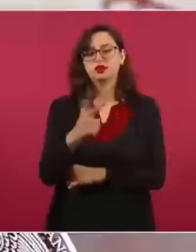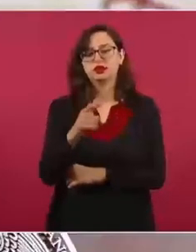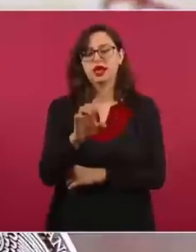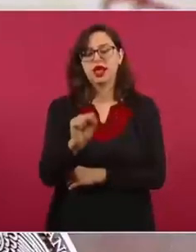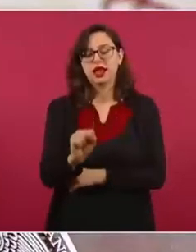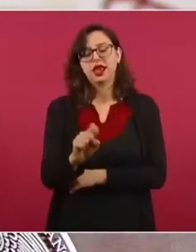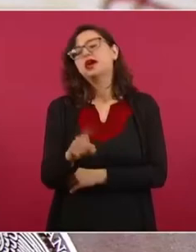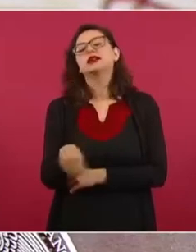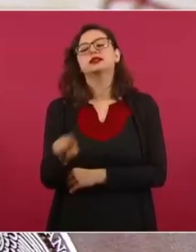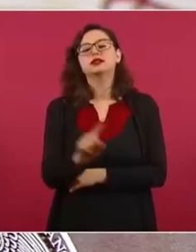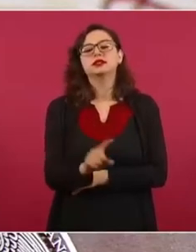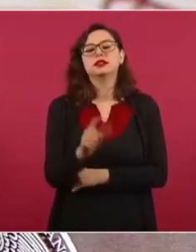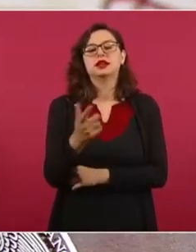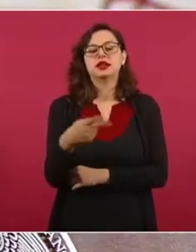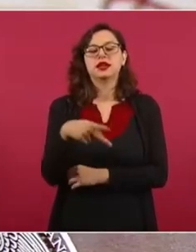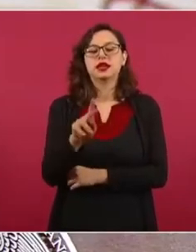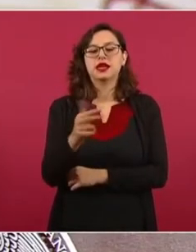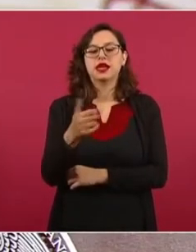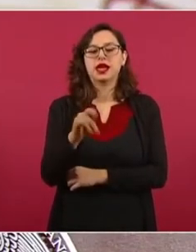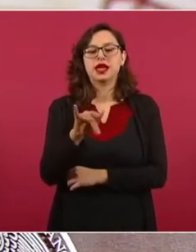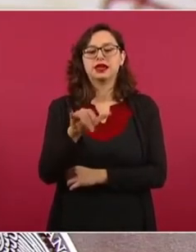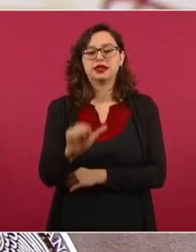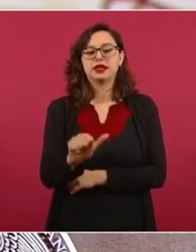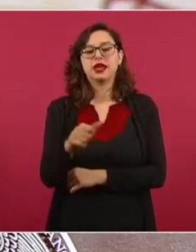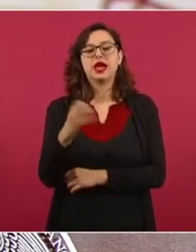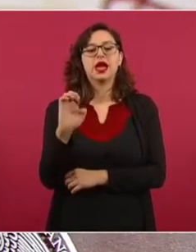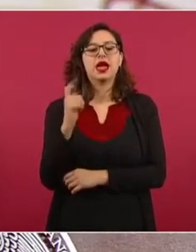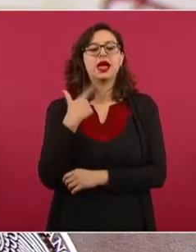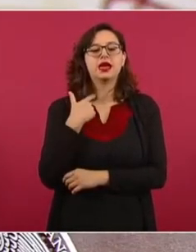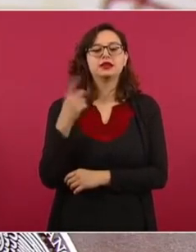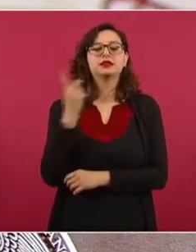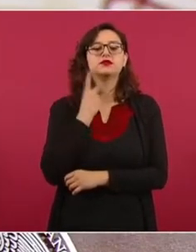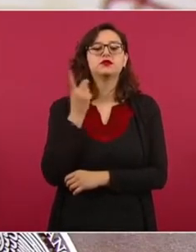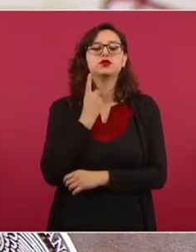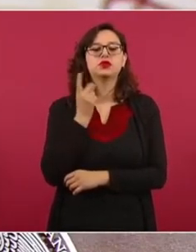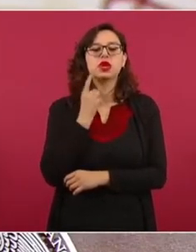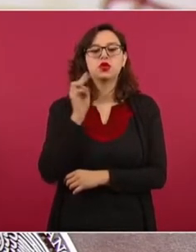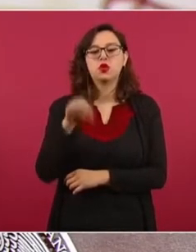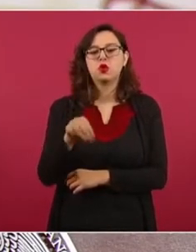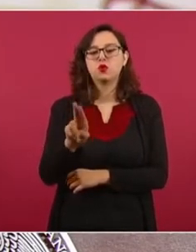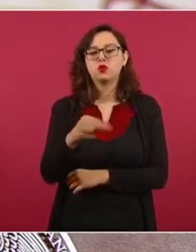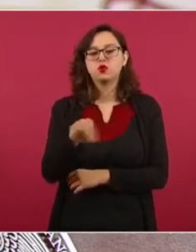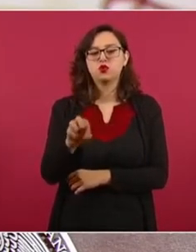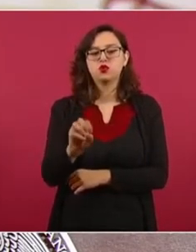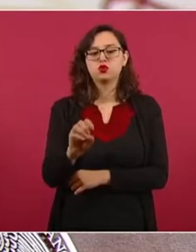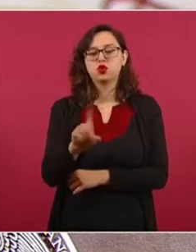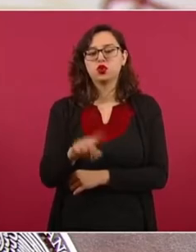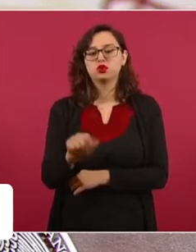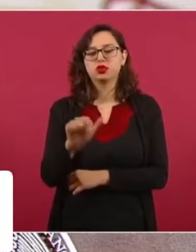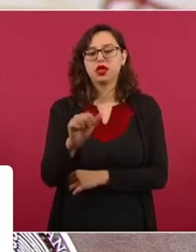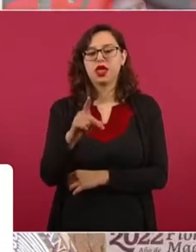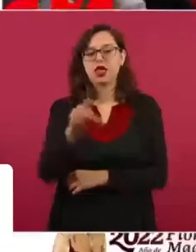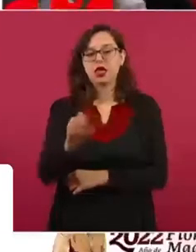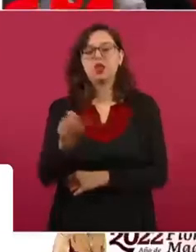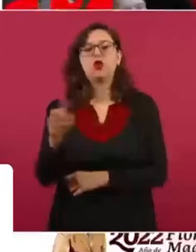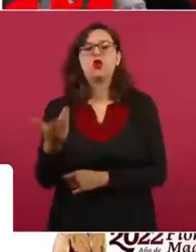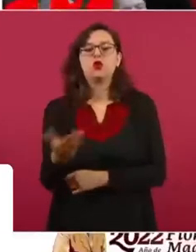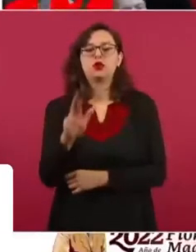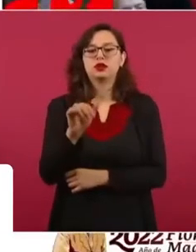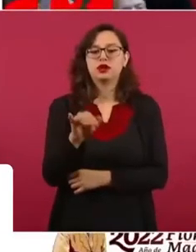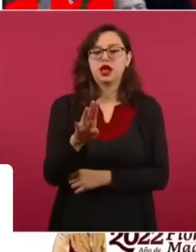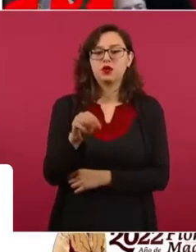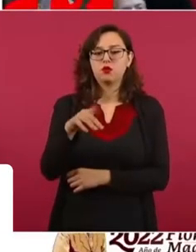López, el exdiputado Porfirio Muñoz Ledo, así como columnistas como Raimundo Riva Palacio